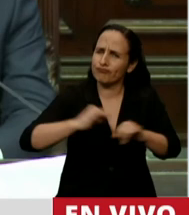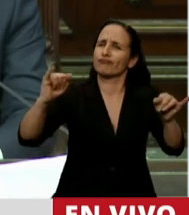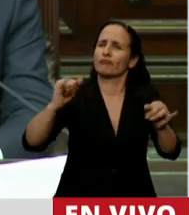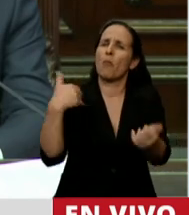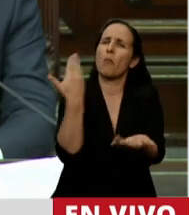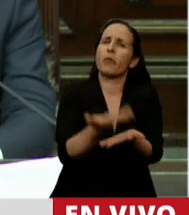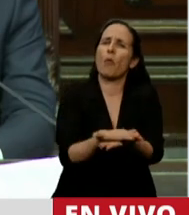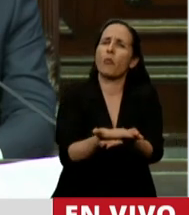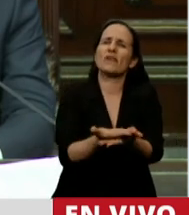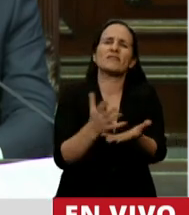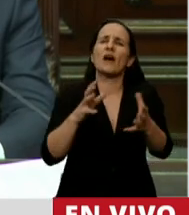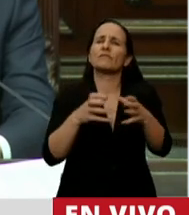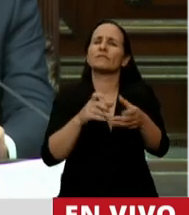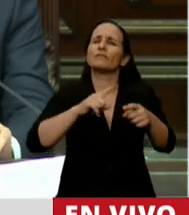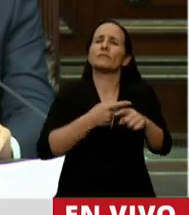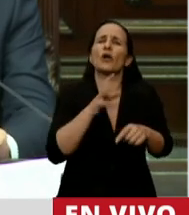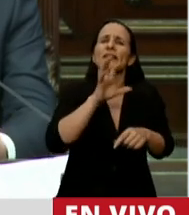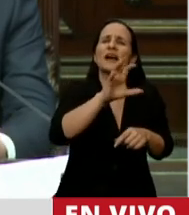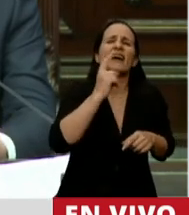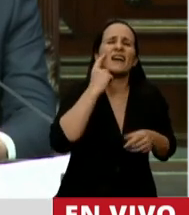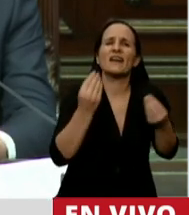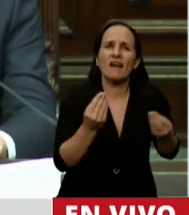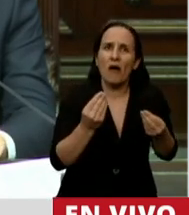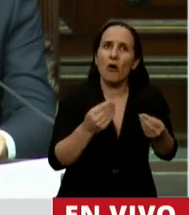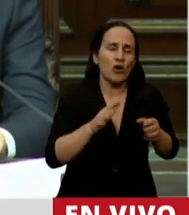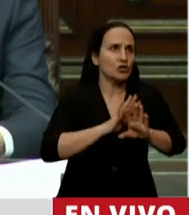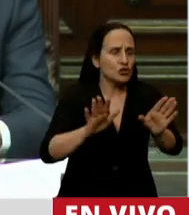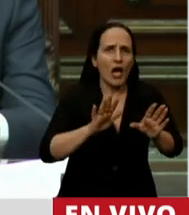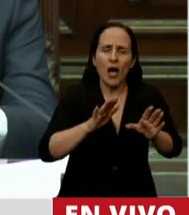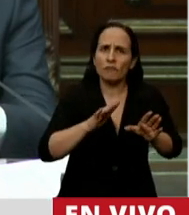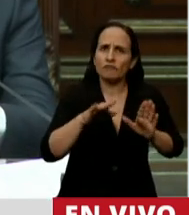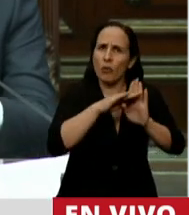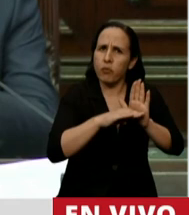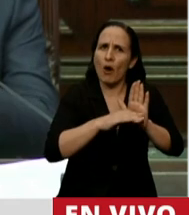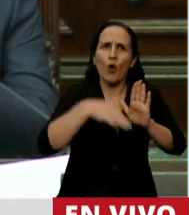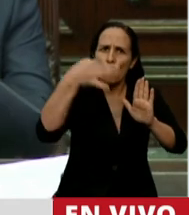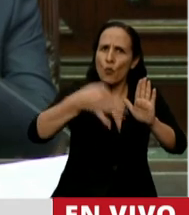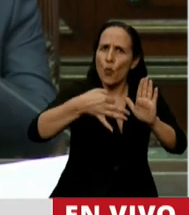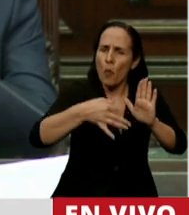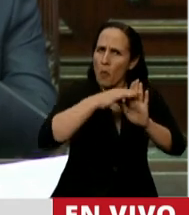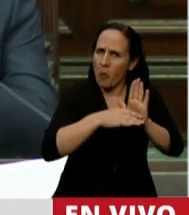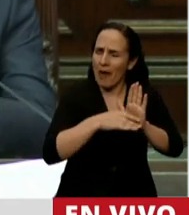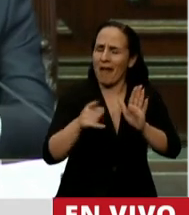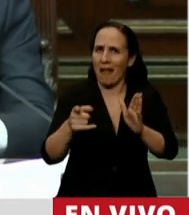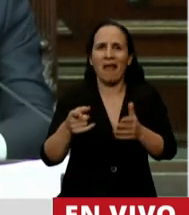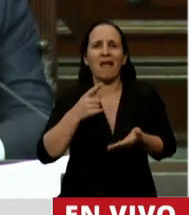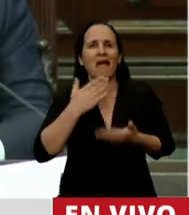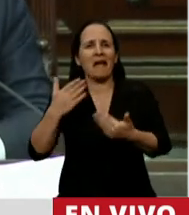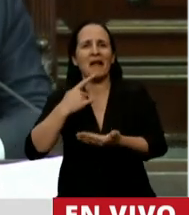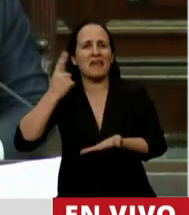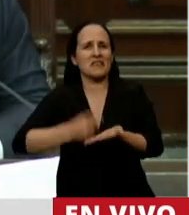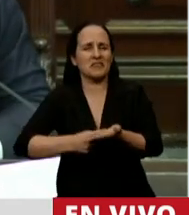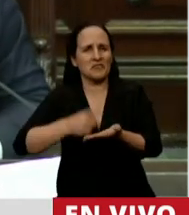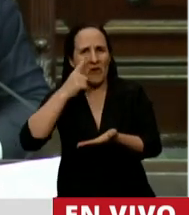política acá en esta provincia de Entre Ríos, ha sido satisfecha, con creces, por la decisión política del Presidente, por la